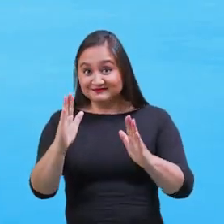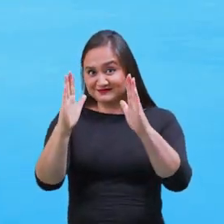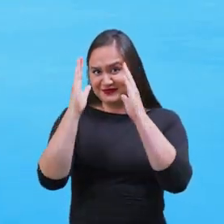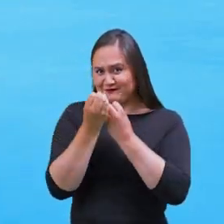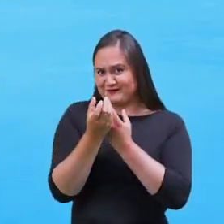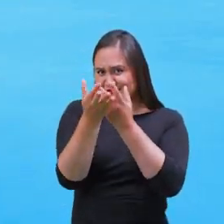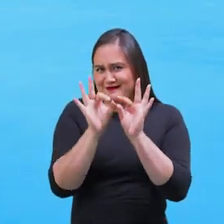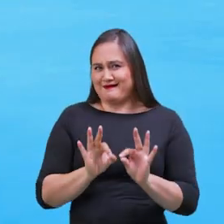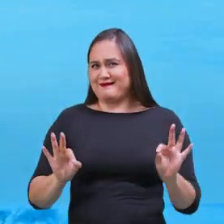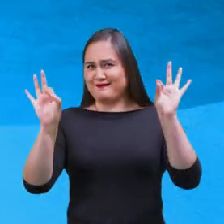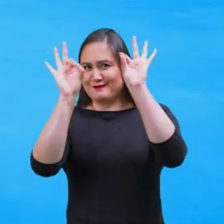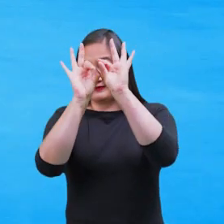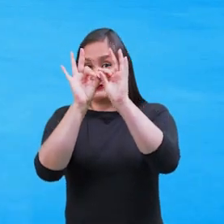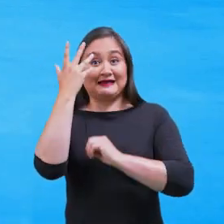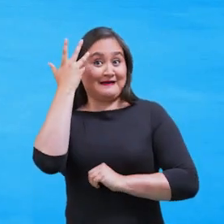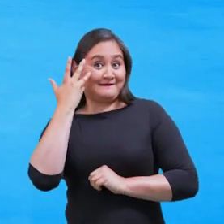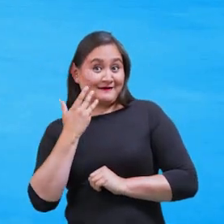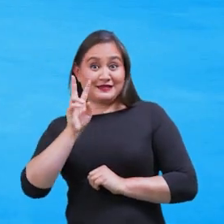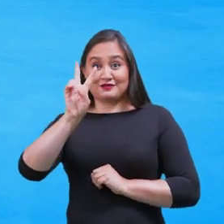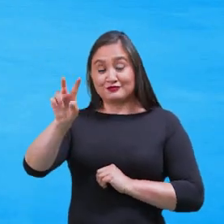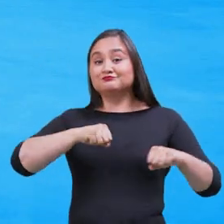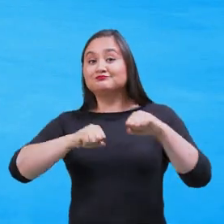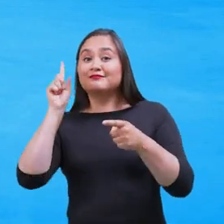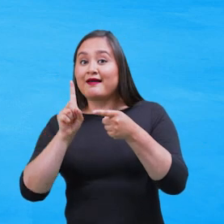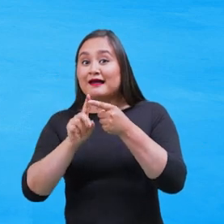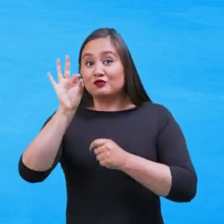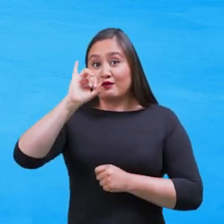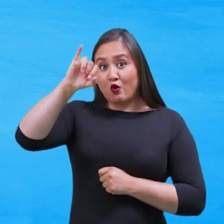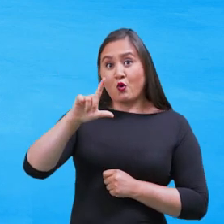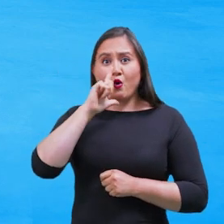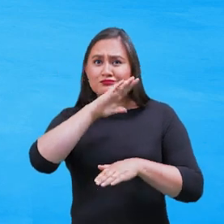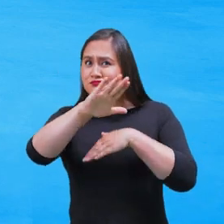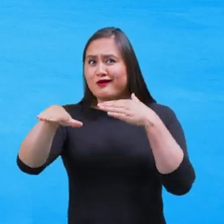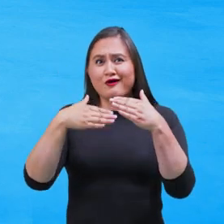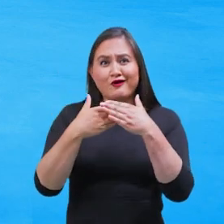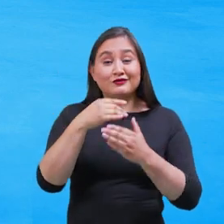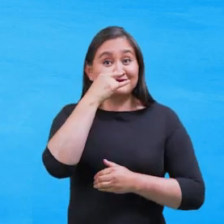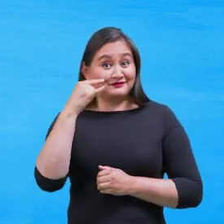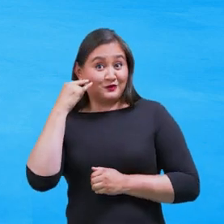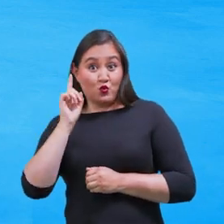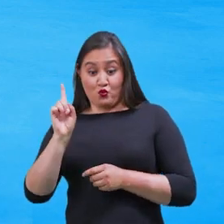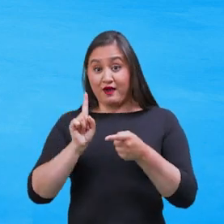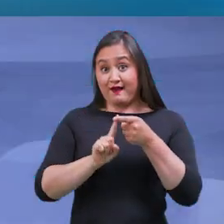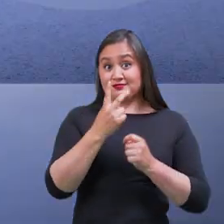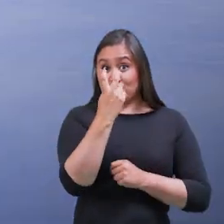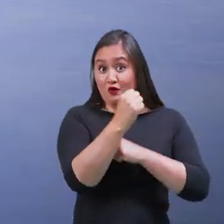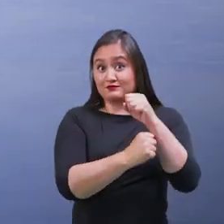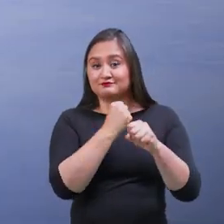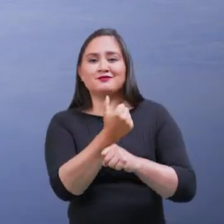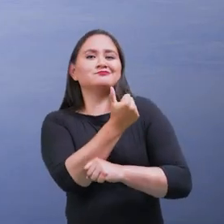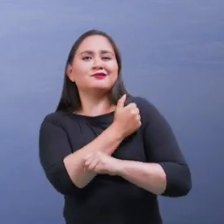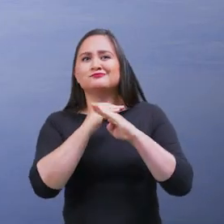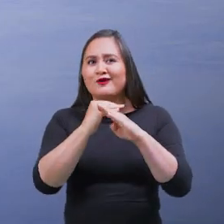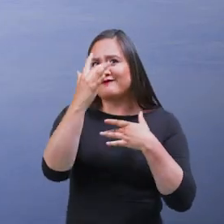Quiero contarte algo muy importante. Del 2 de mayo al 9 de julio, todos los niños y niñas de 1 a 12 años se vacunan